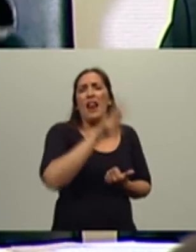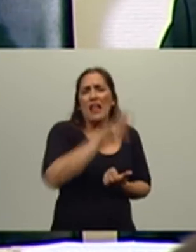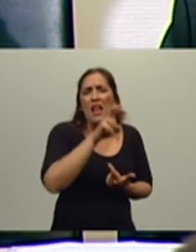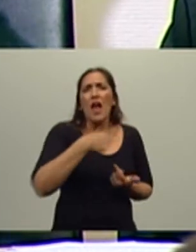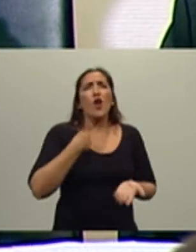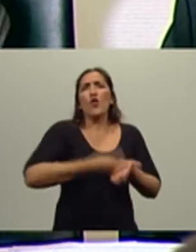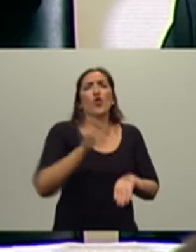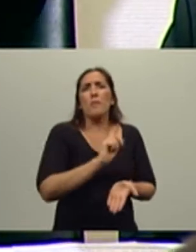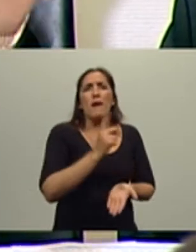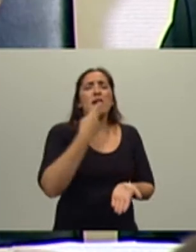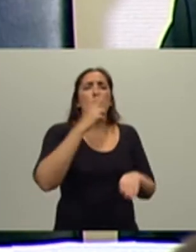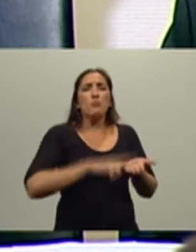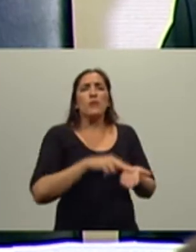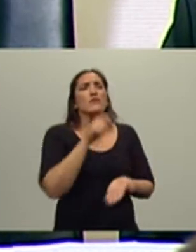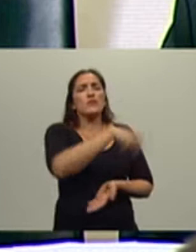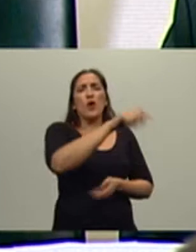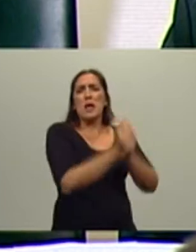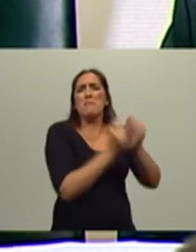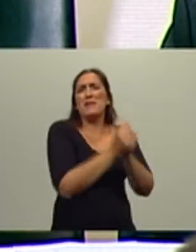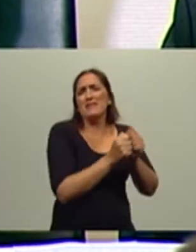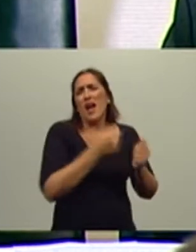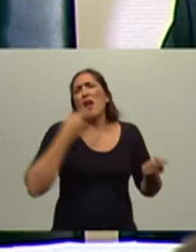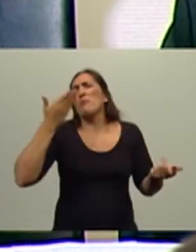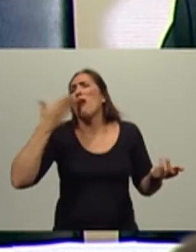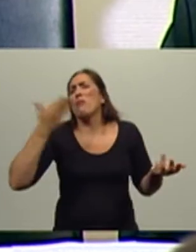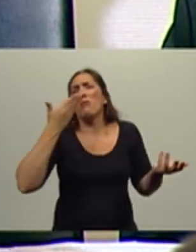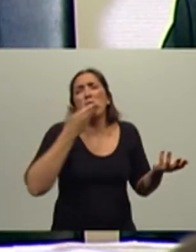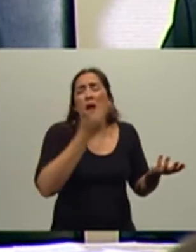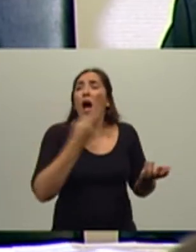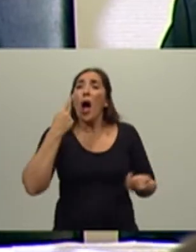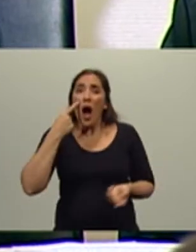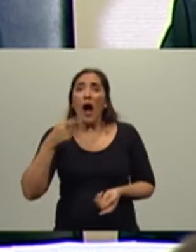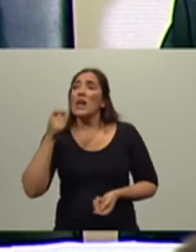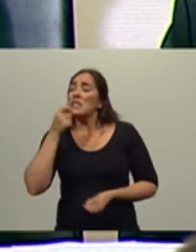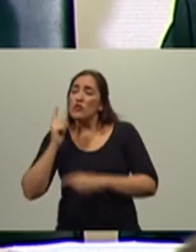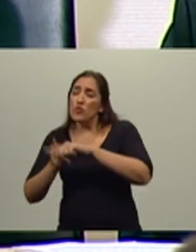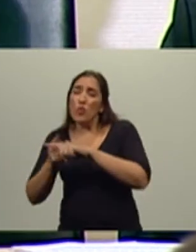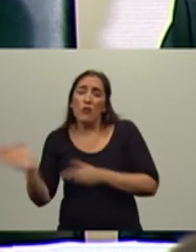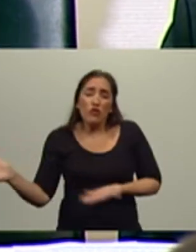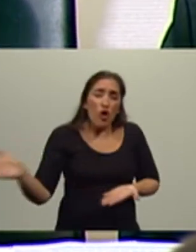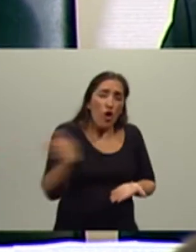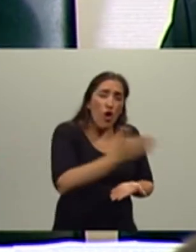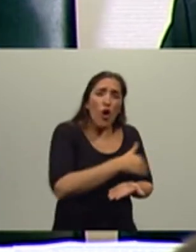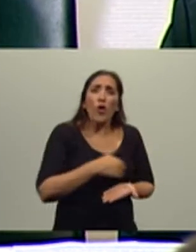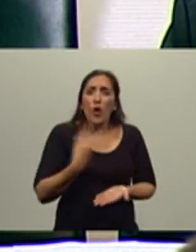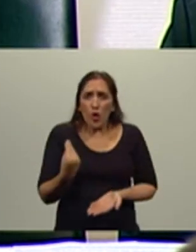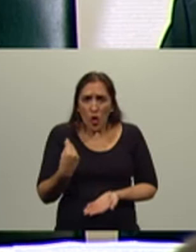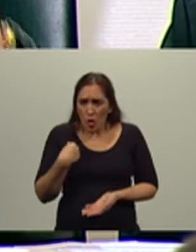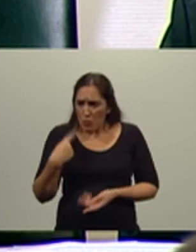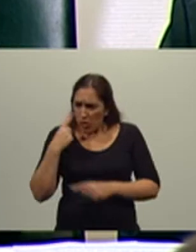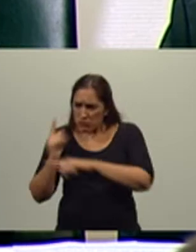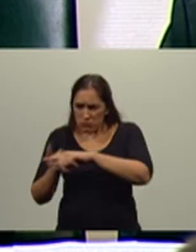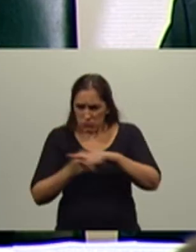a cobrar impuestos a los empresarios, que le vamos a bajar. Pero si uno suma todo eso, ¿cómo hace para mantener